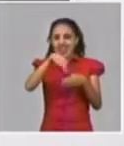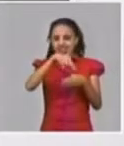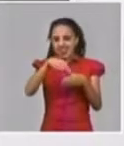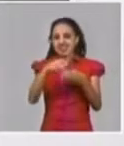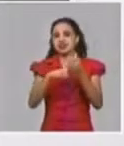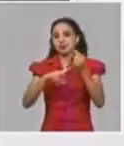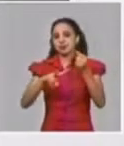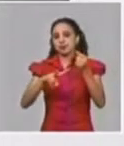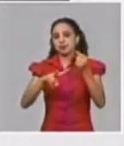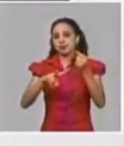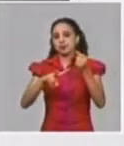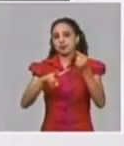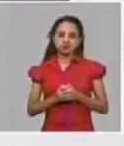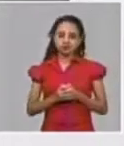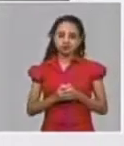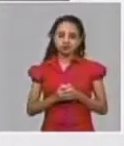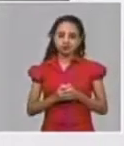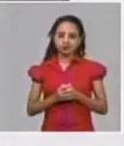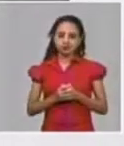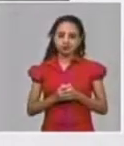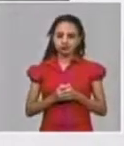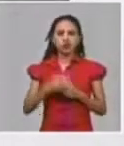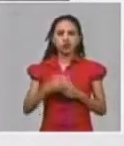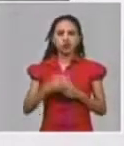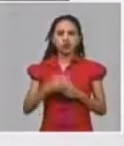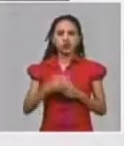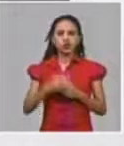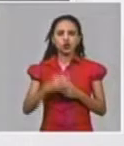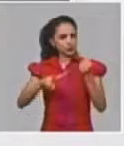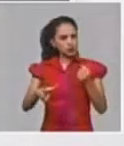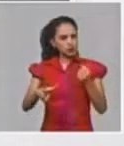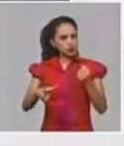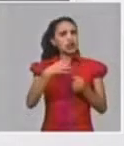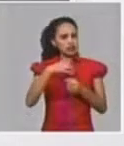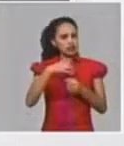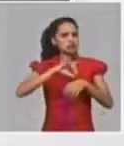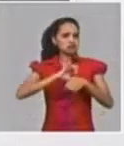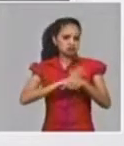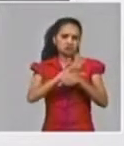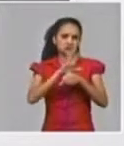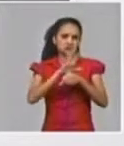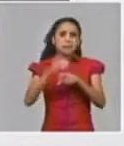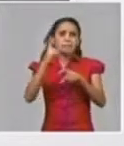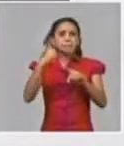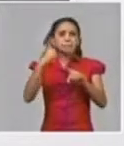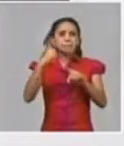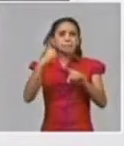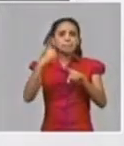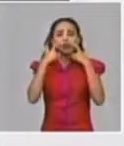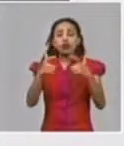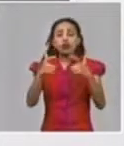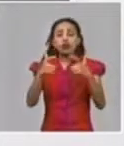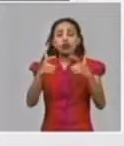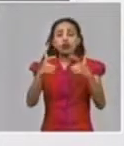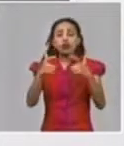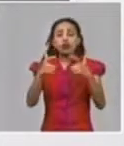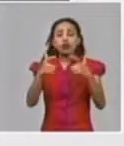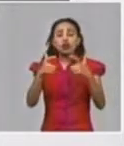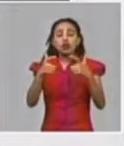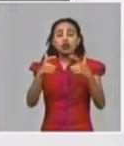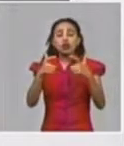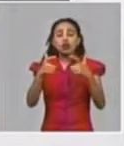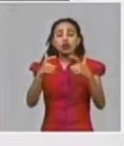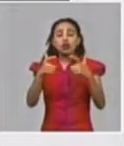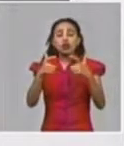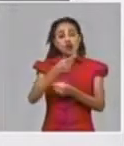a estos territorios están el resto de los territorios que han tenido un número de casos pero es importante porque eso habla de un mayor riesgo de